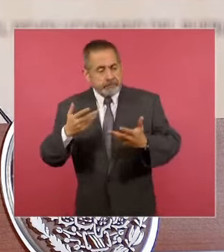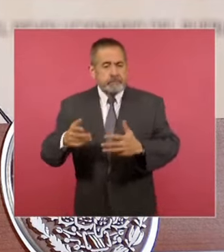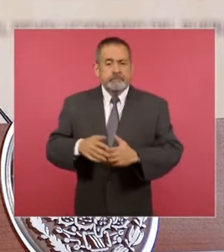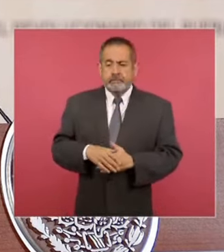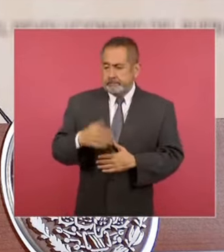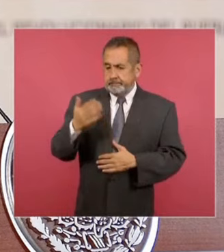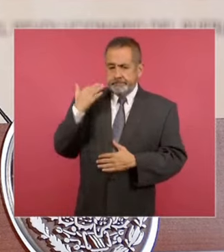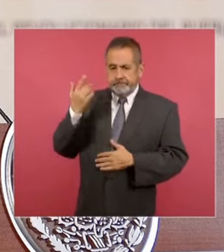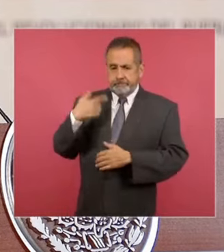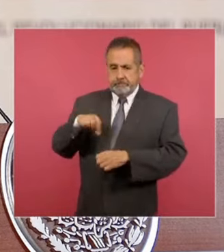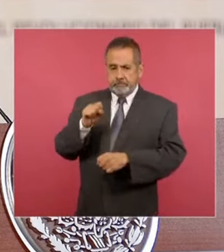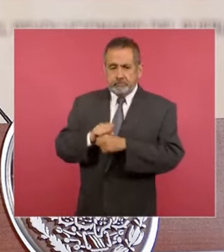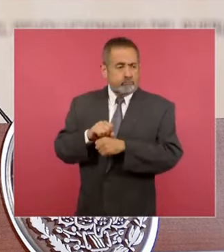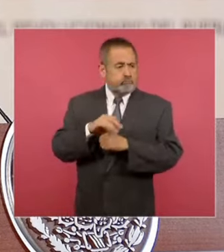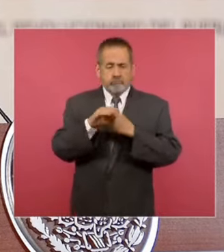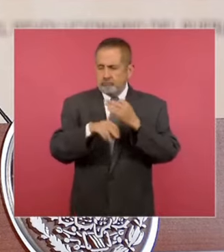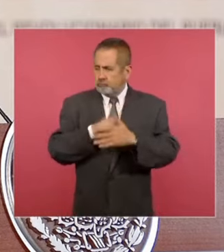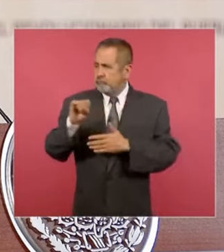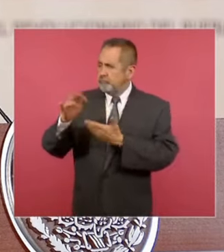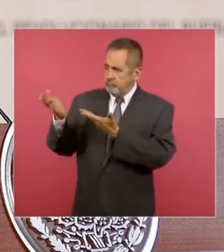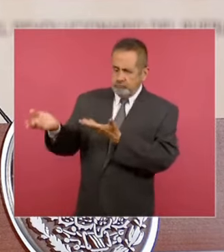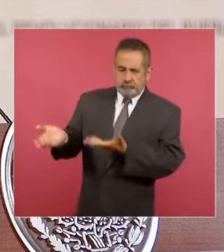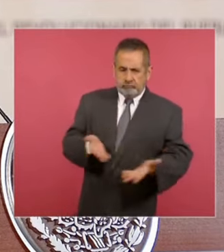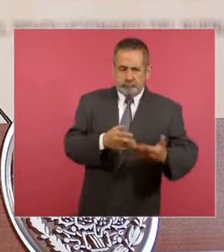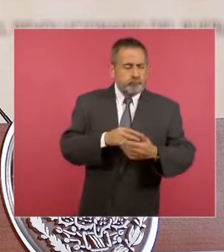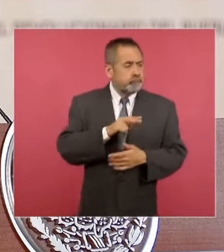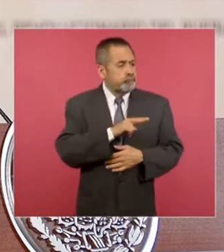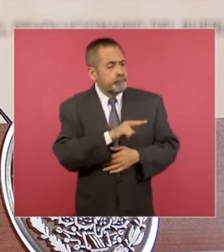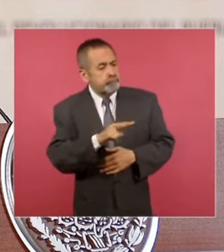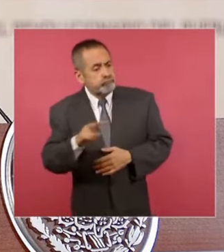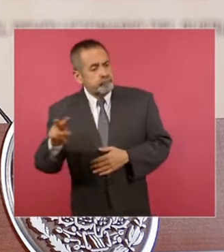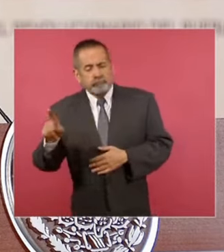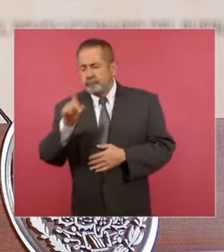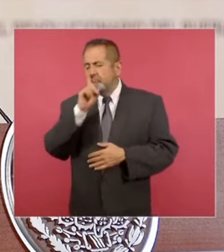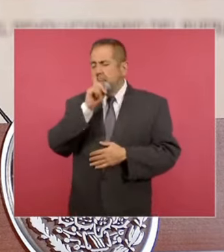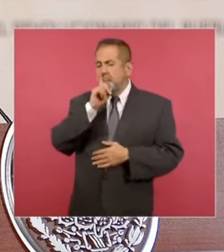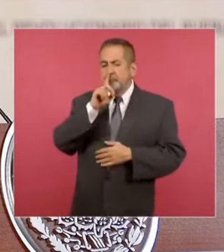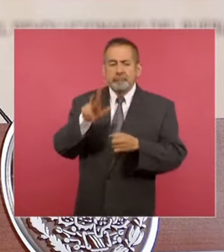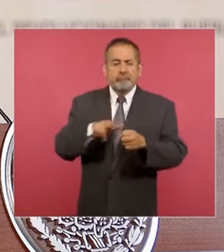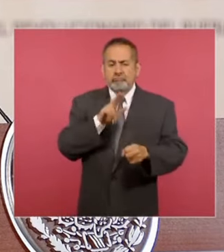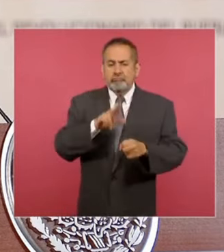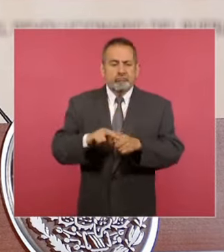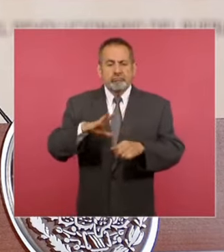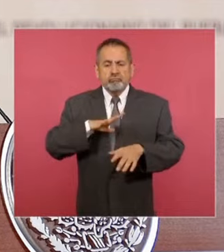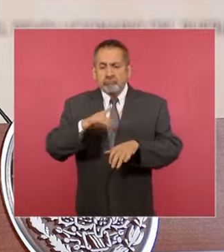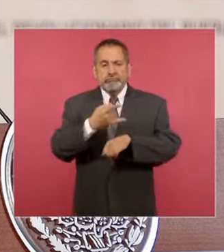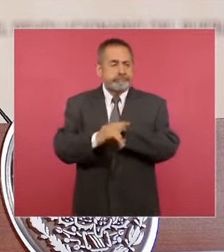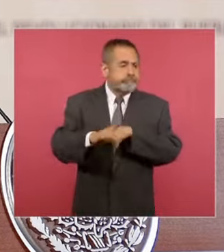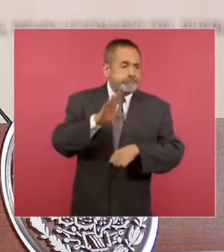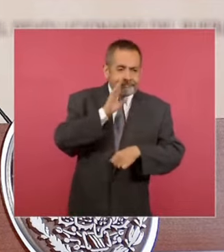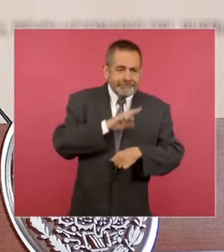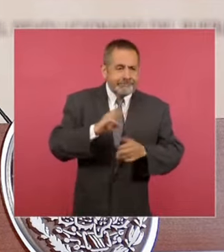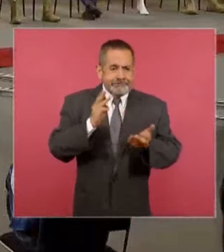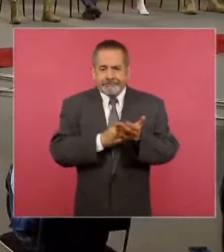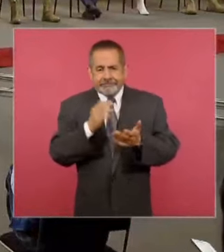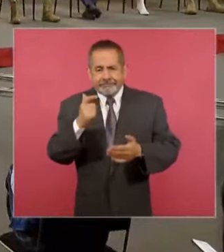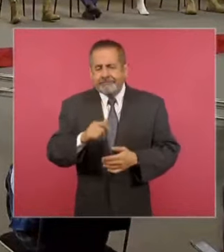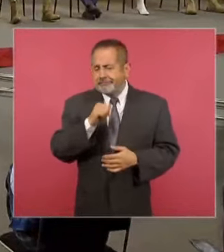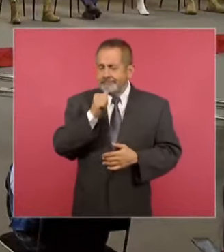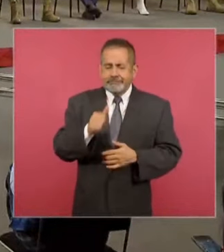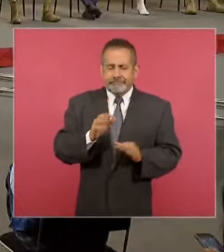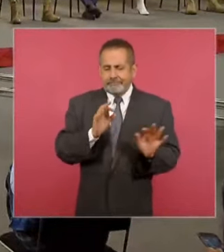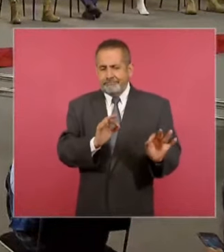Esta semana todos se dejaron verificar y realmente no encontramos ninguna irregularidad significativa. Qué bueno,